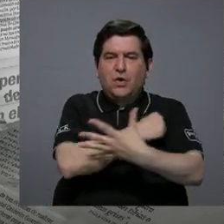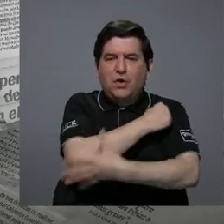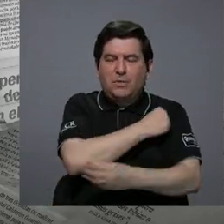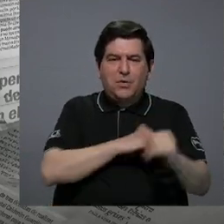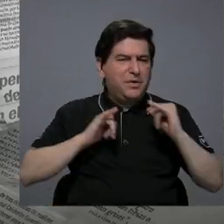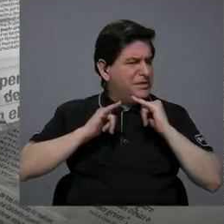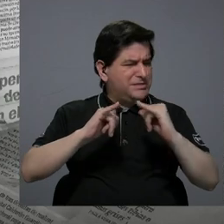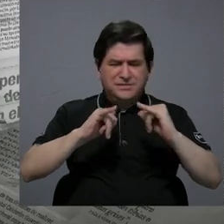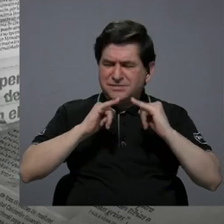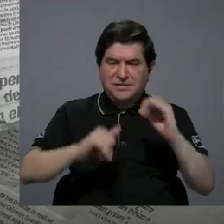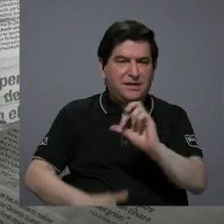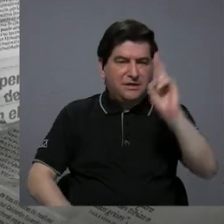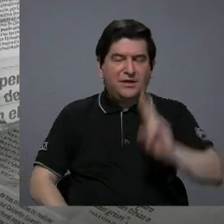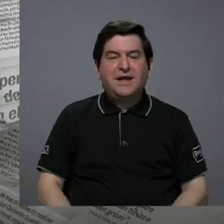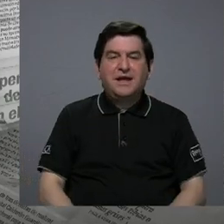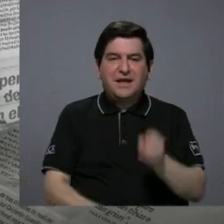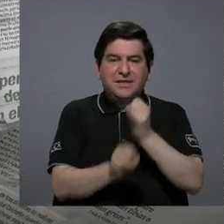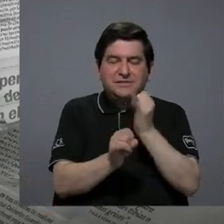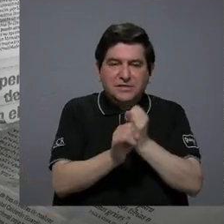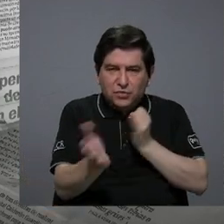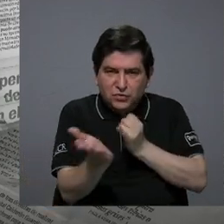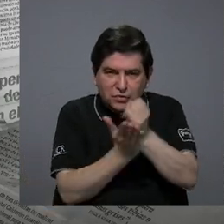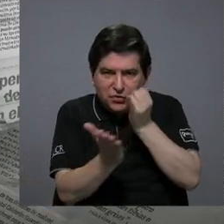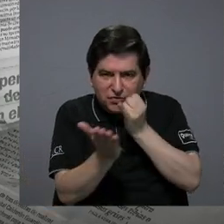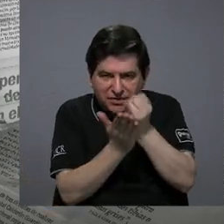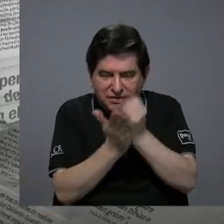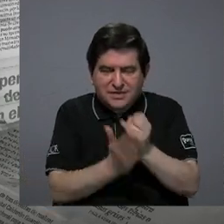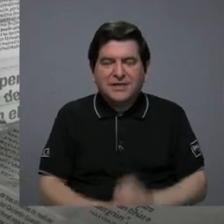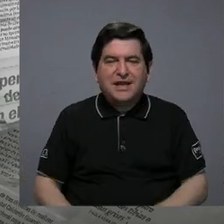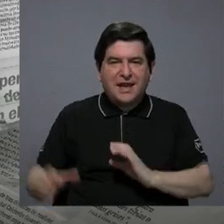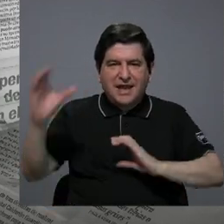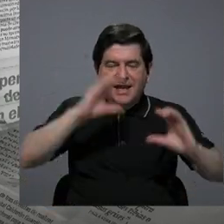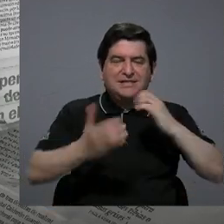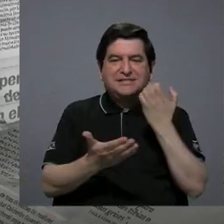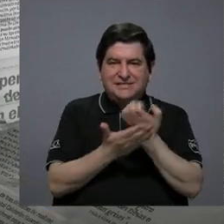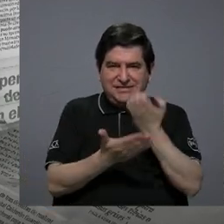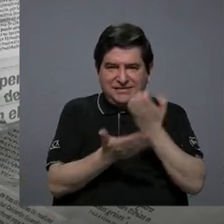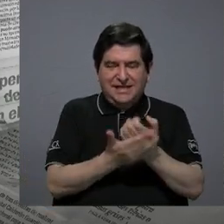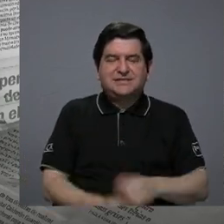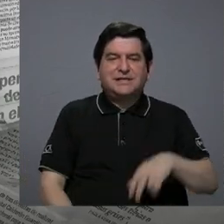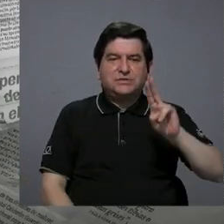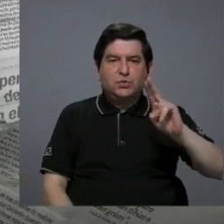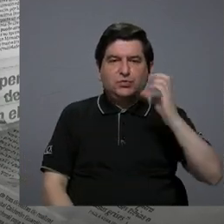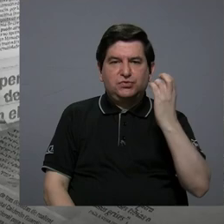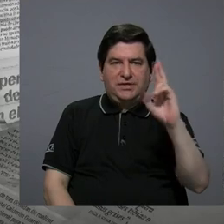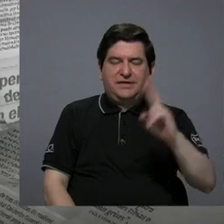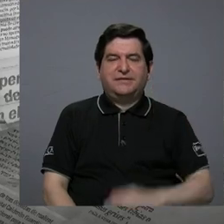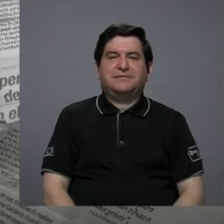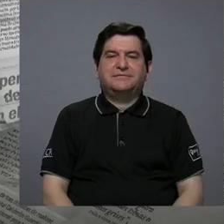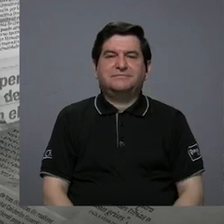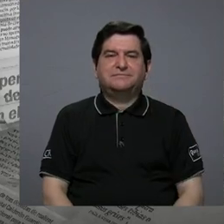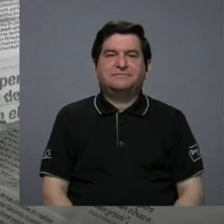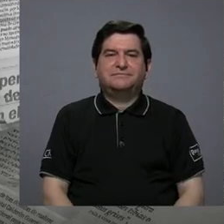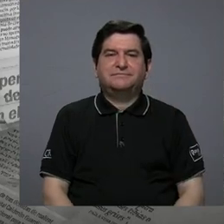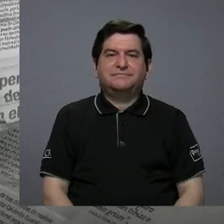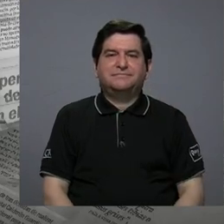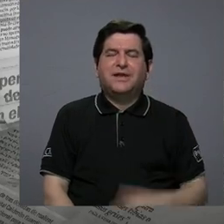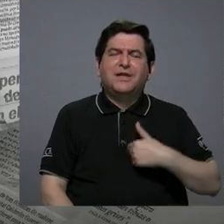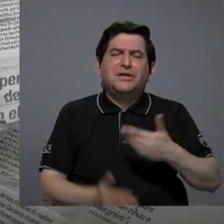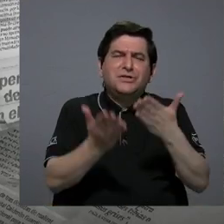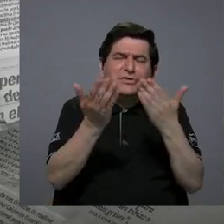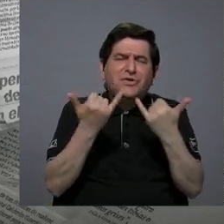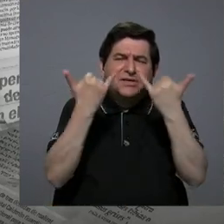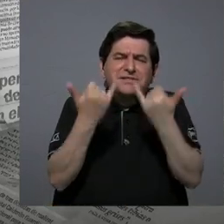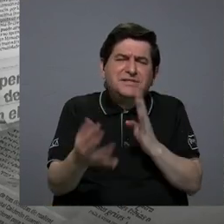desigualdad en Costa Rica del Instituto de Investigaciones en Ciencias Económicas de la UCR. Quisiera que